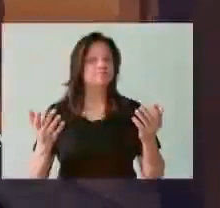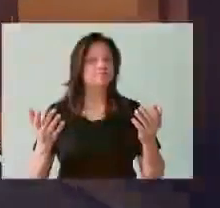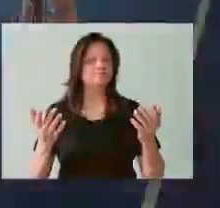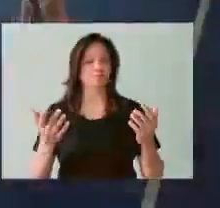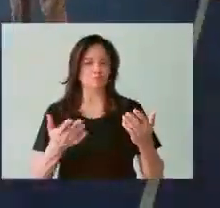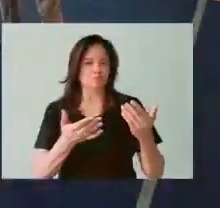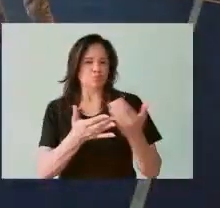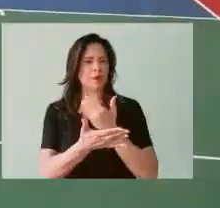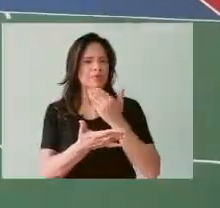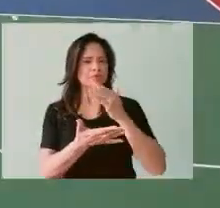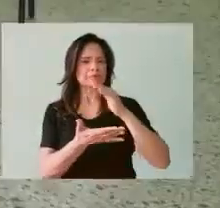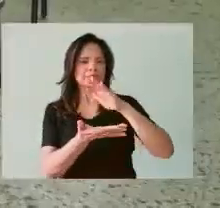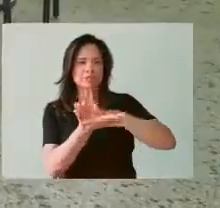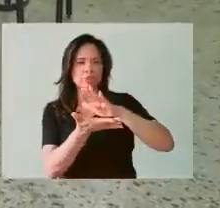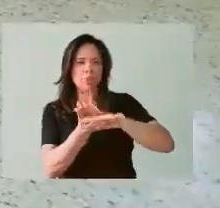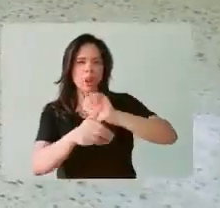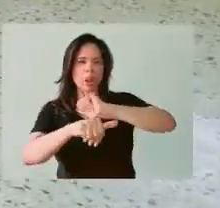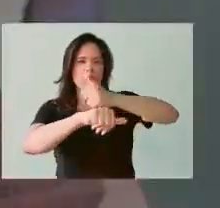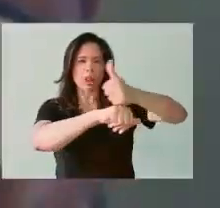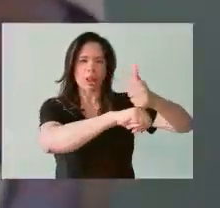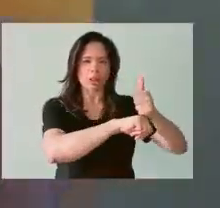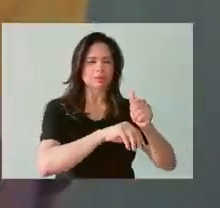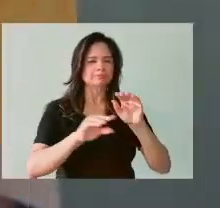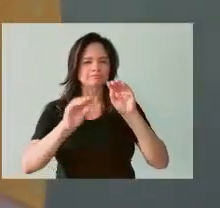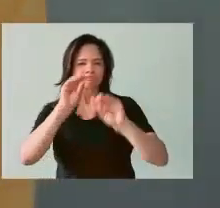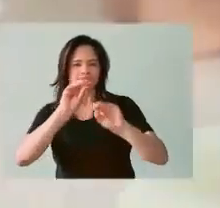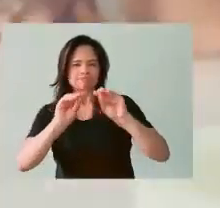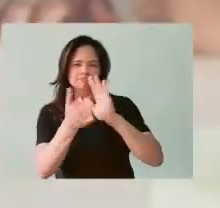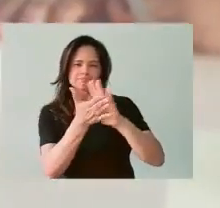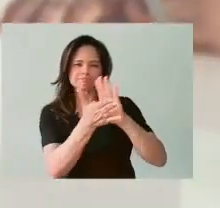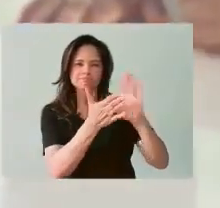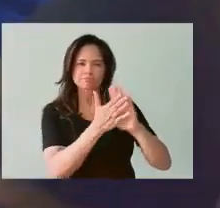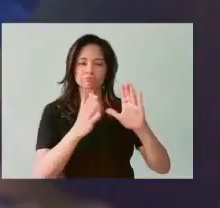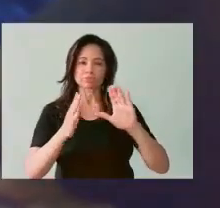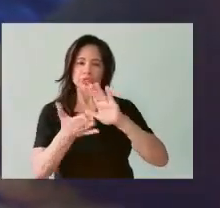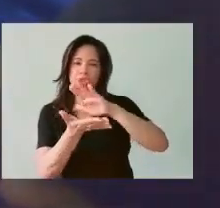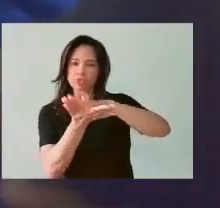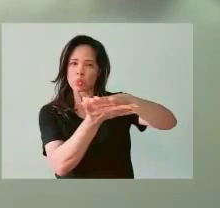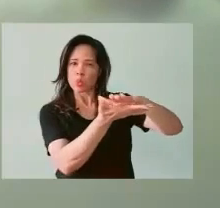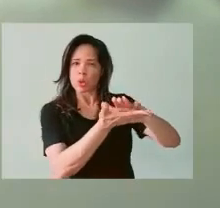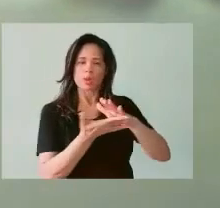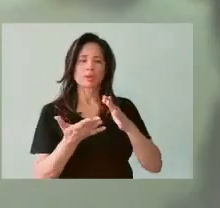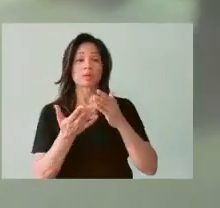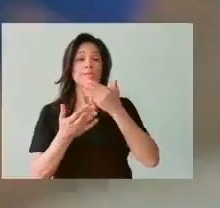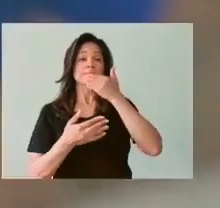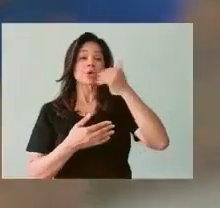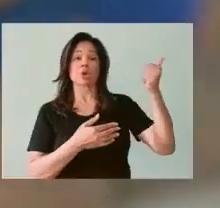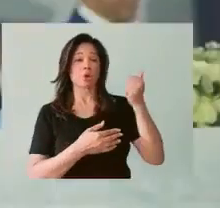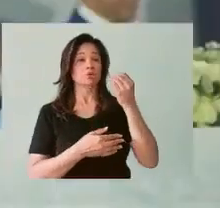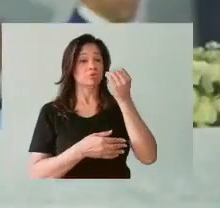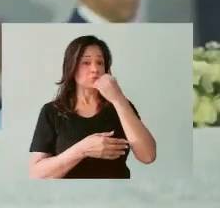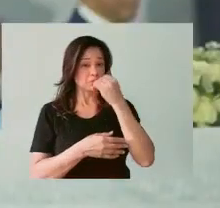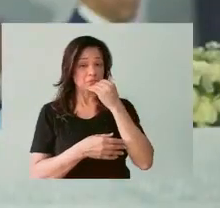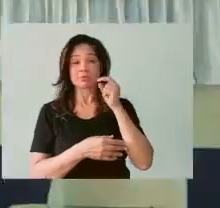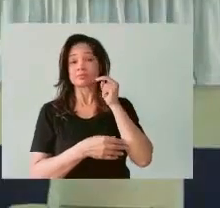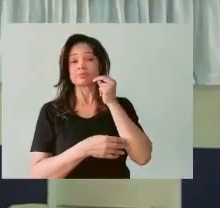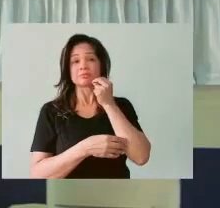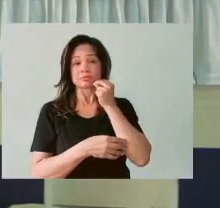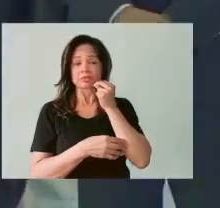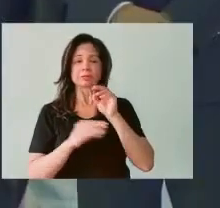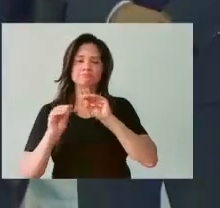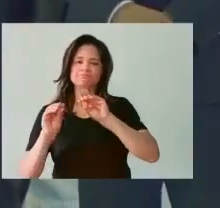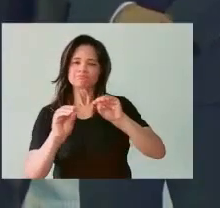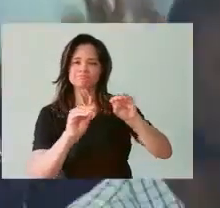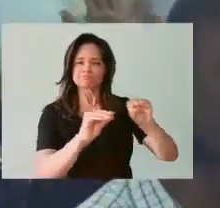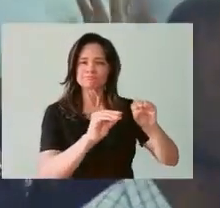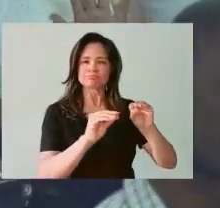nuevas escuelas remozamiento de aulas mejor alimentación y nutrición capacitación de